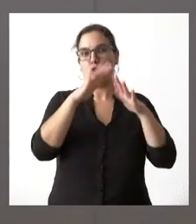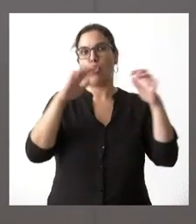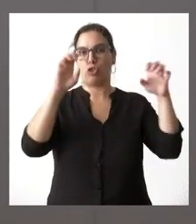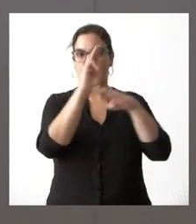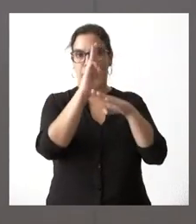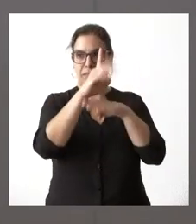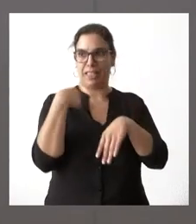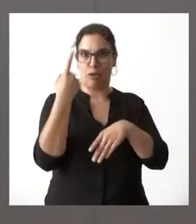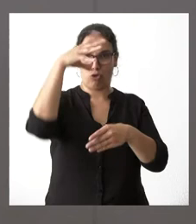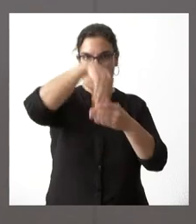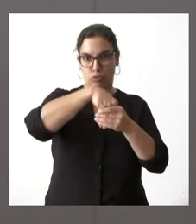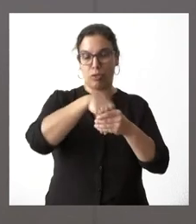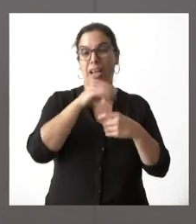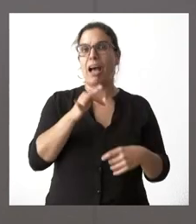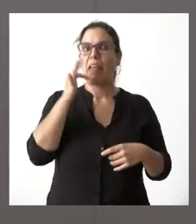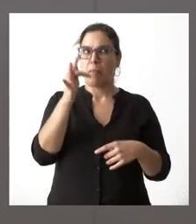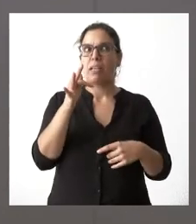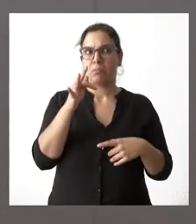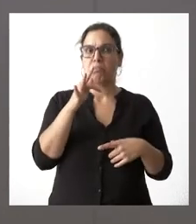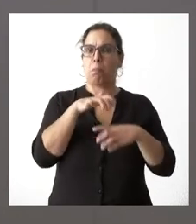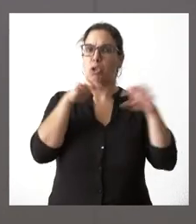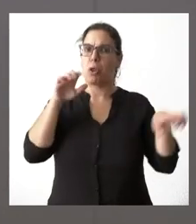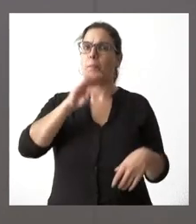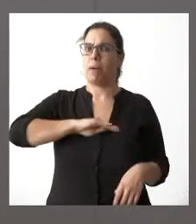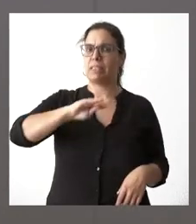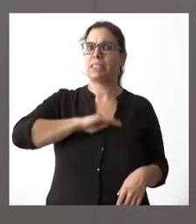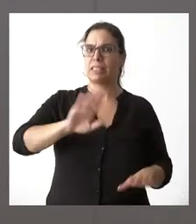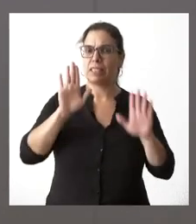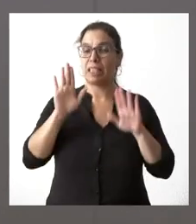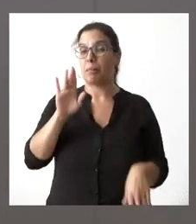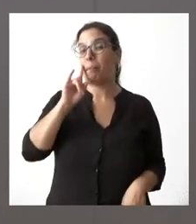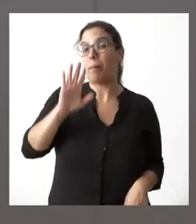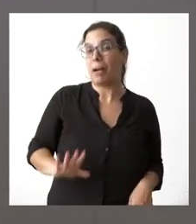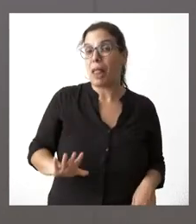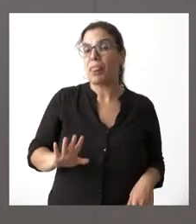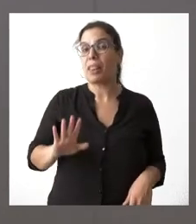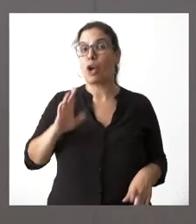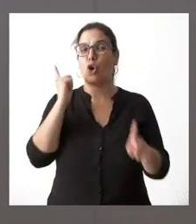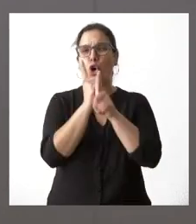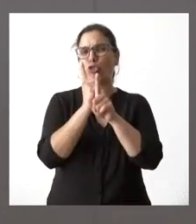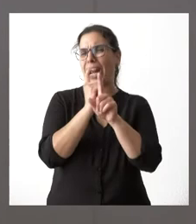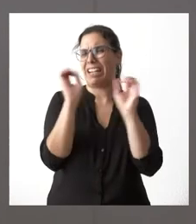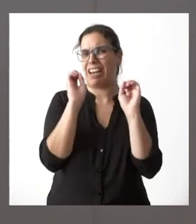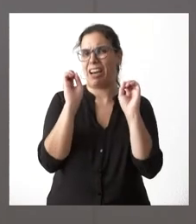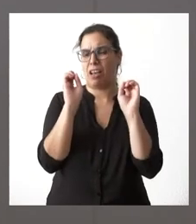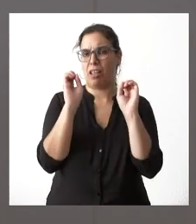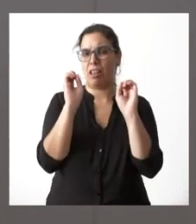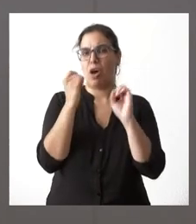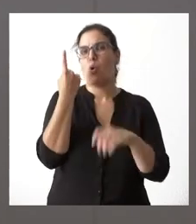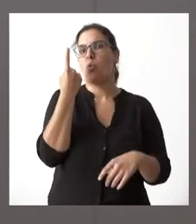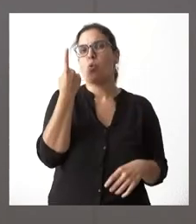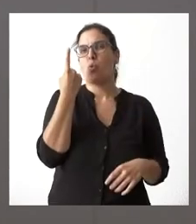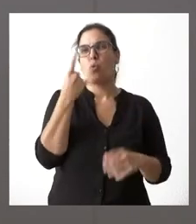de Castilla y León que además tuvo un amplio consenso creo recordar que se aprobó sin ningún voto en contra y solo con una